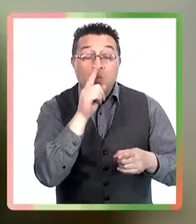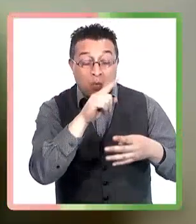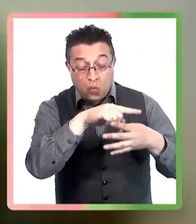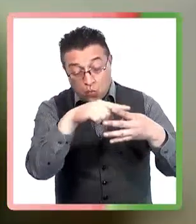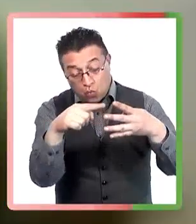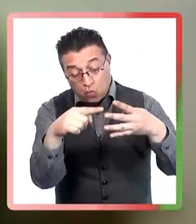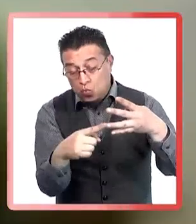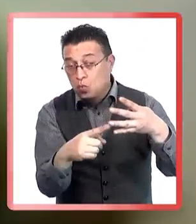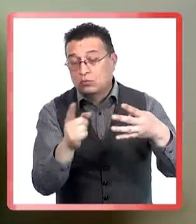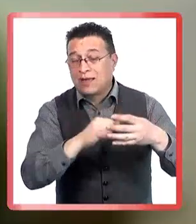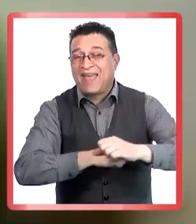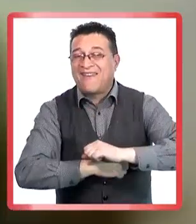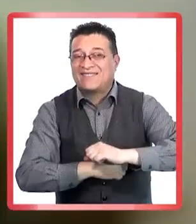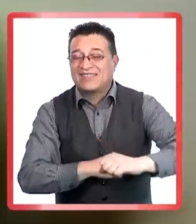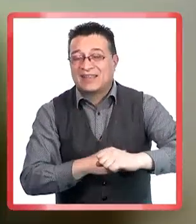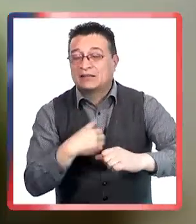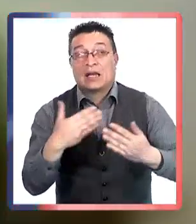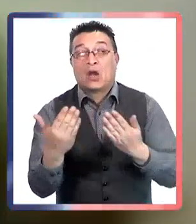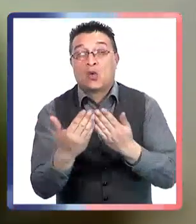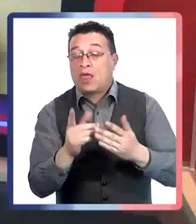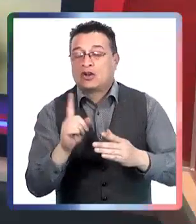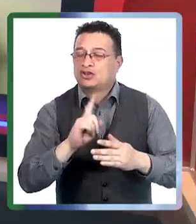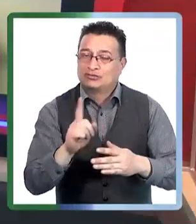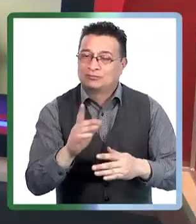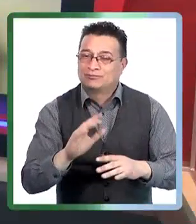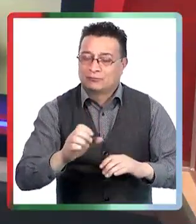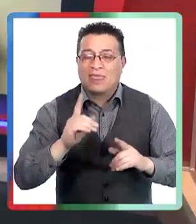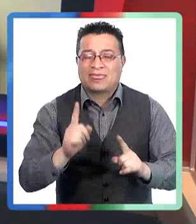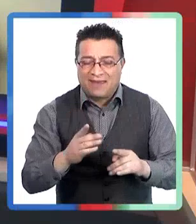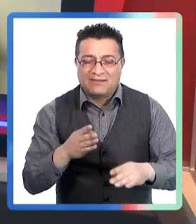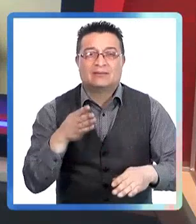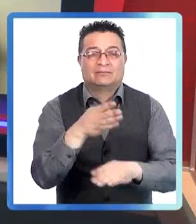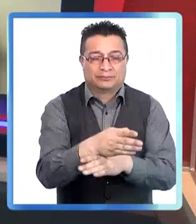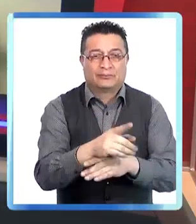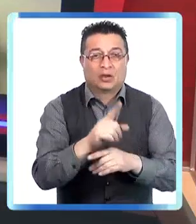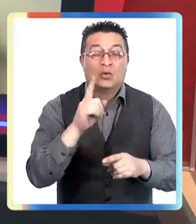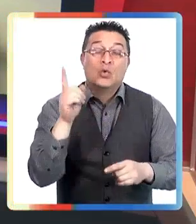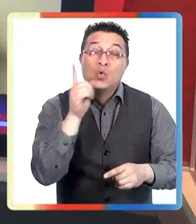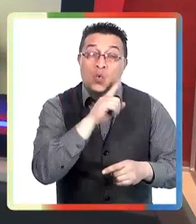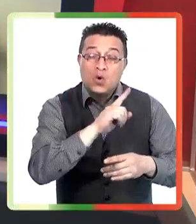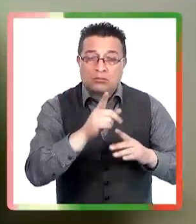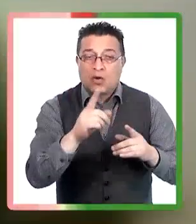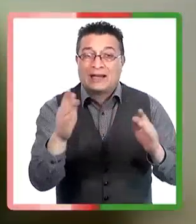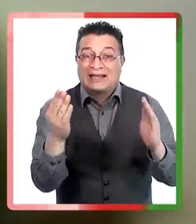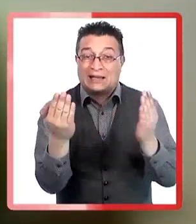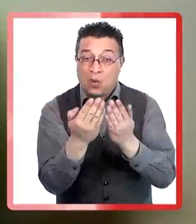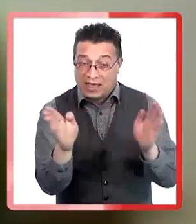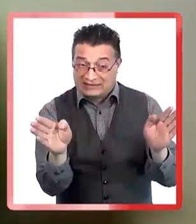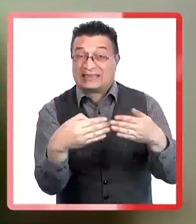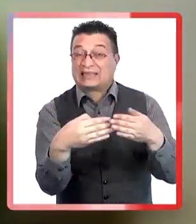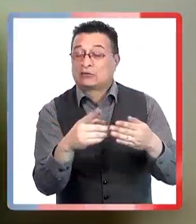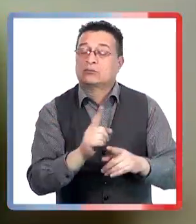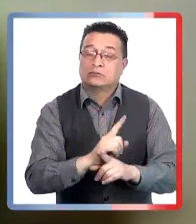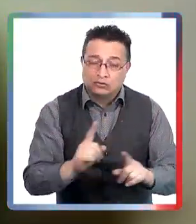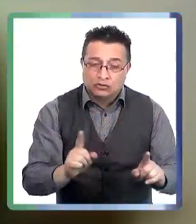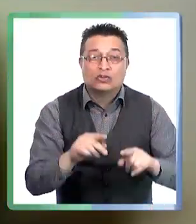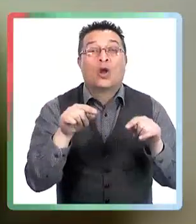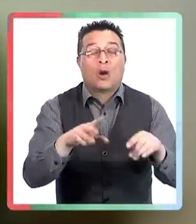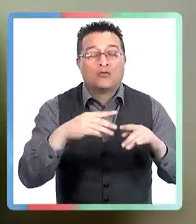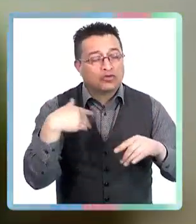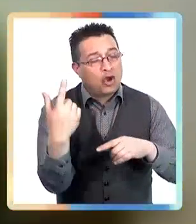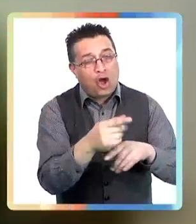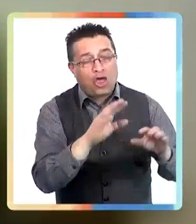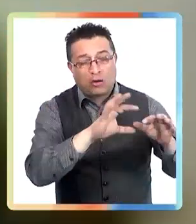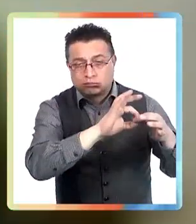consecuencias que vemos de la falta de escolaridad. Y ahí toca un punto que yo sé que viene después, si tenemos dos virus circulando que son